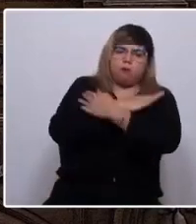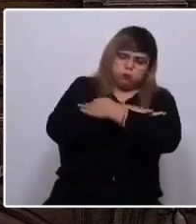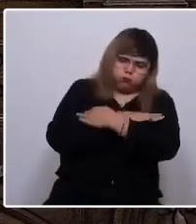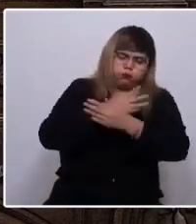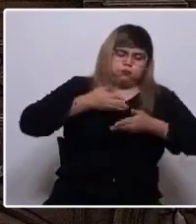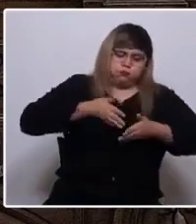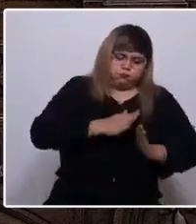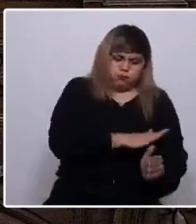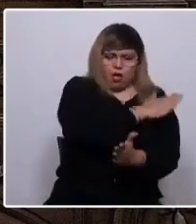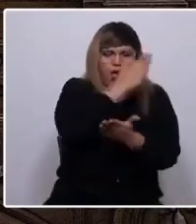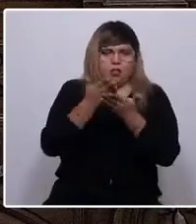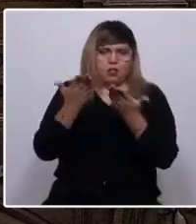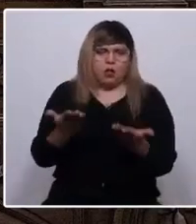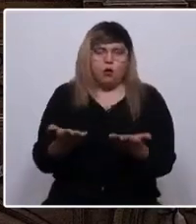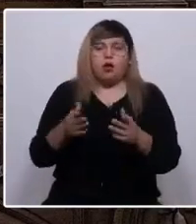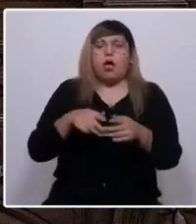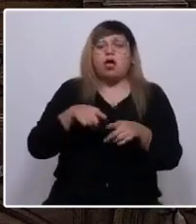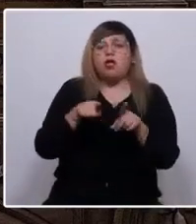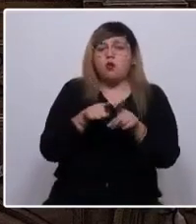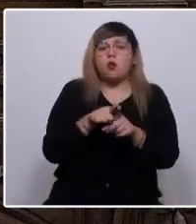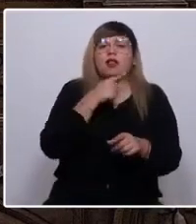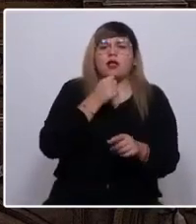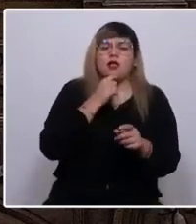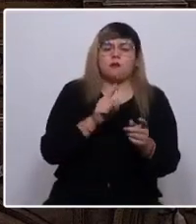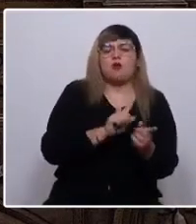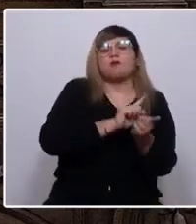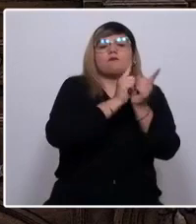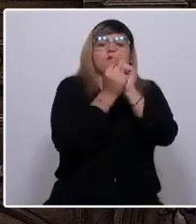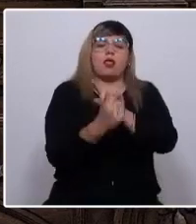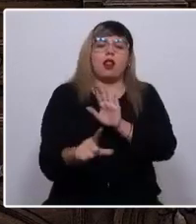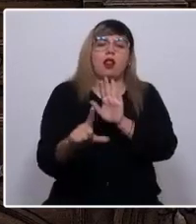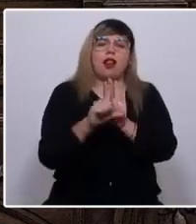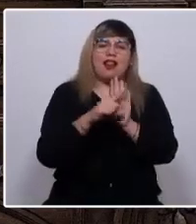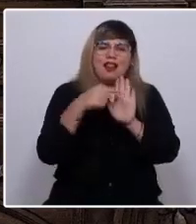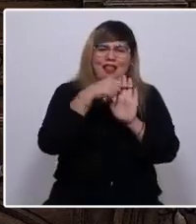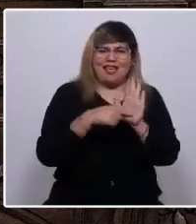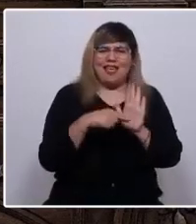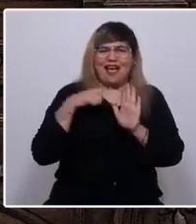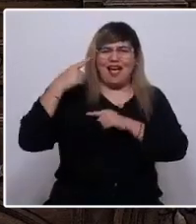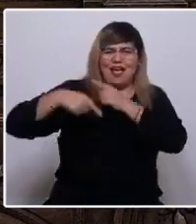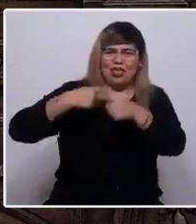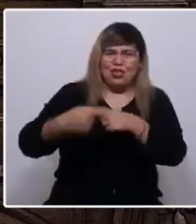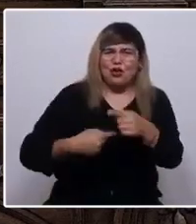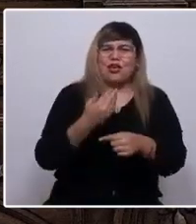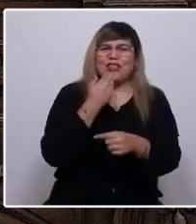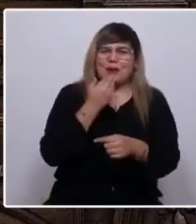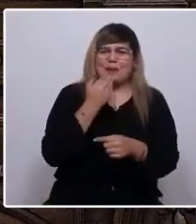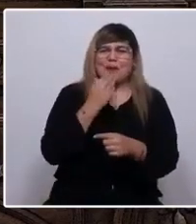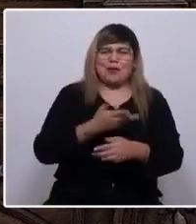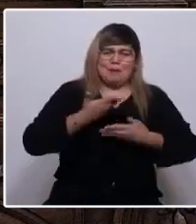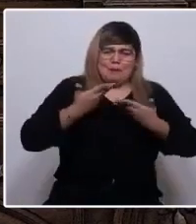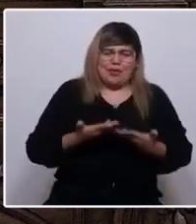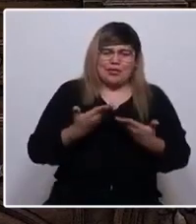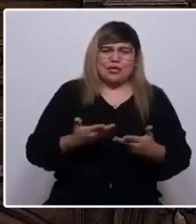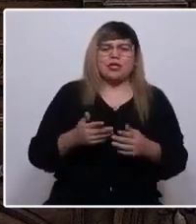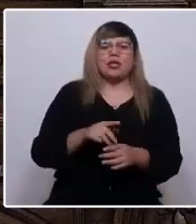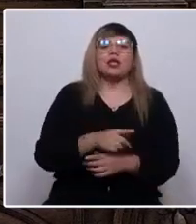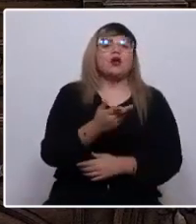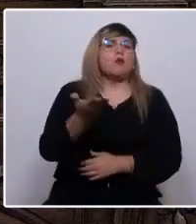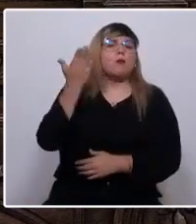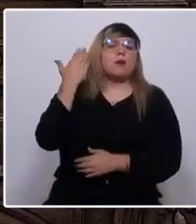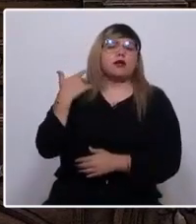y para ello hemos venido a reivindicar nuestro legado, pero también nuestro presente. Como herederos del pasado digno, de